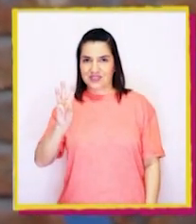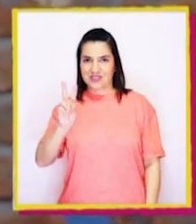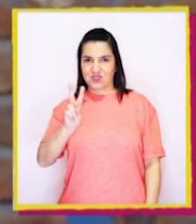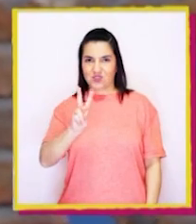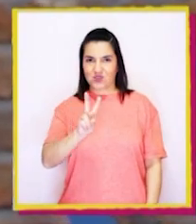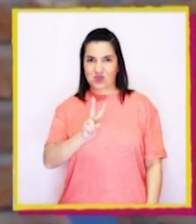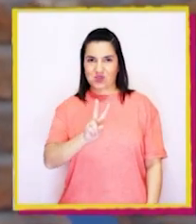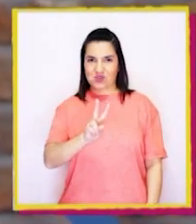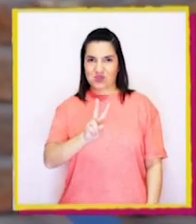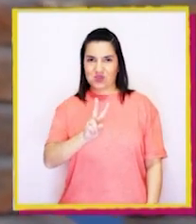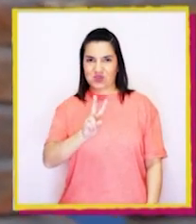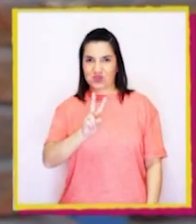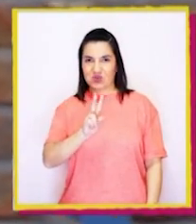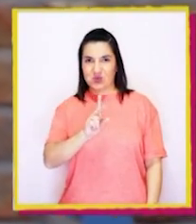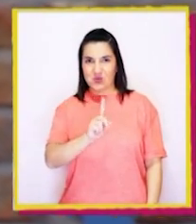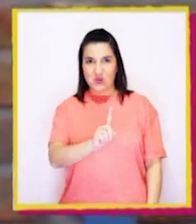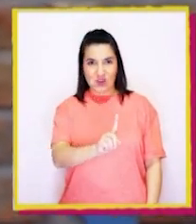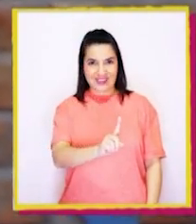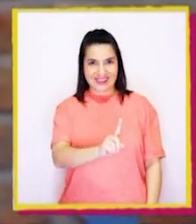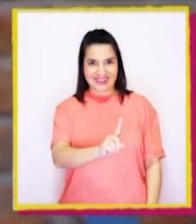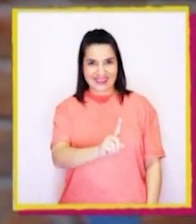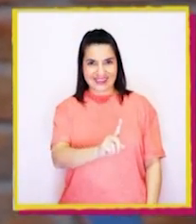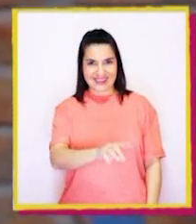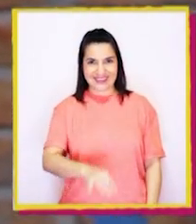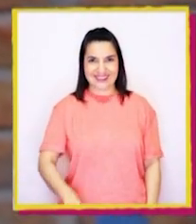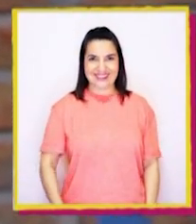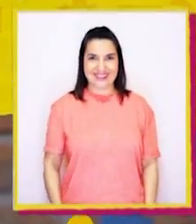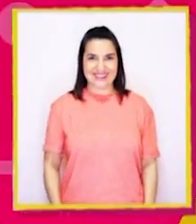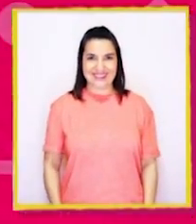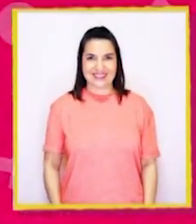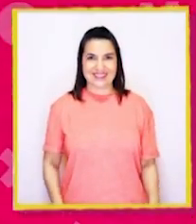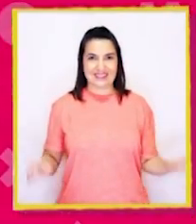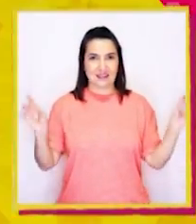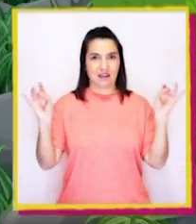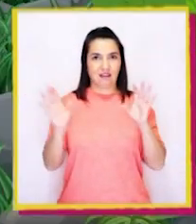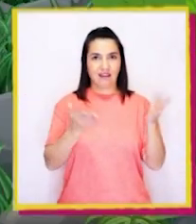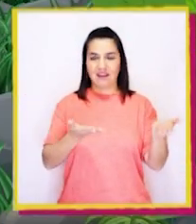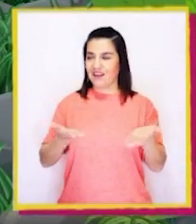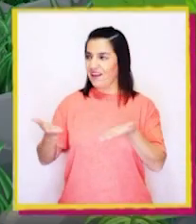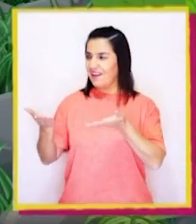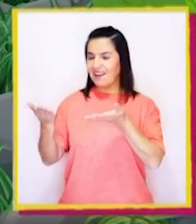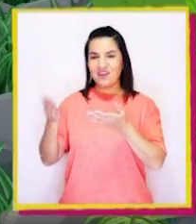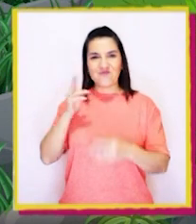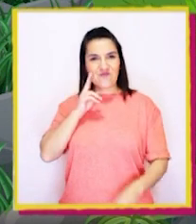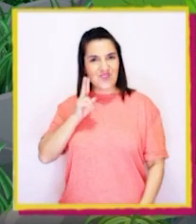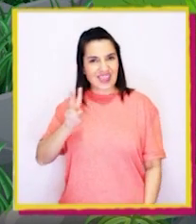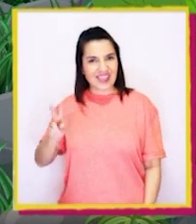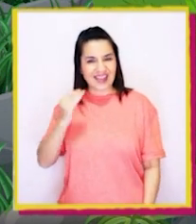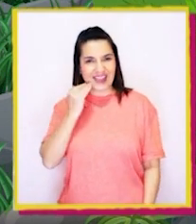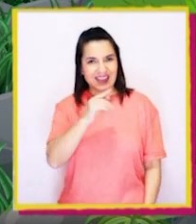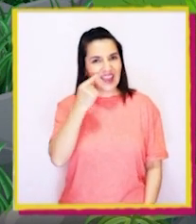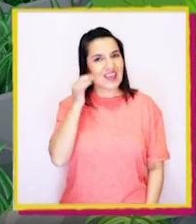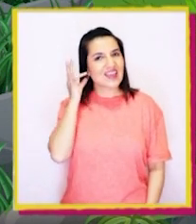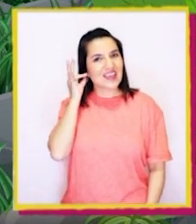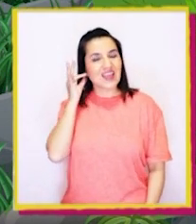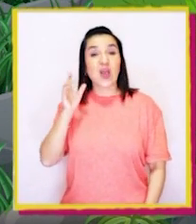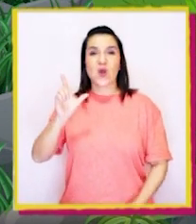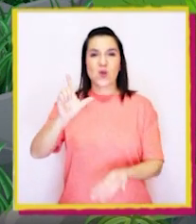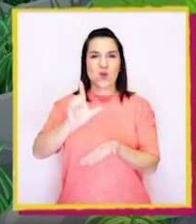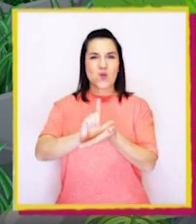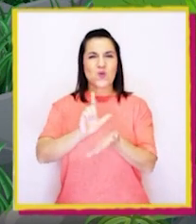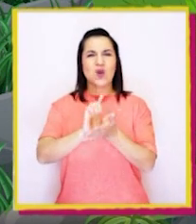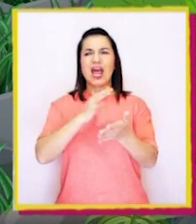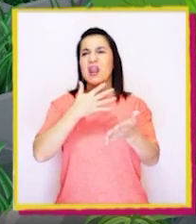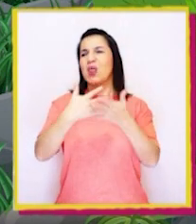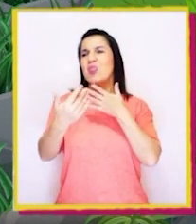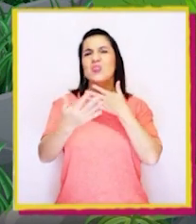Tres, dos, uno. ¡Miren niños y niñas! ¡Llegamos a